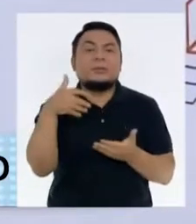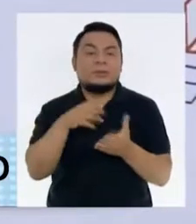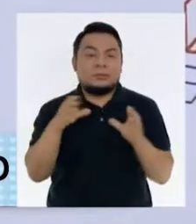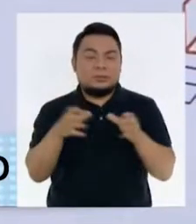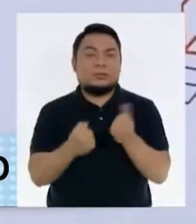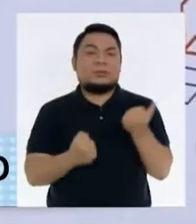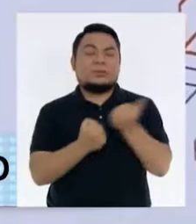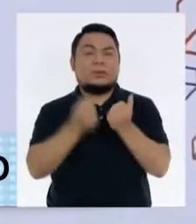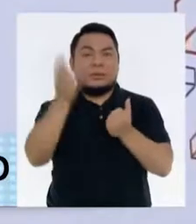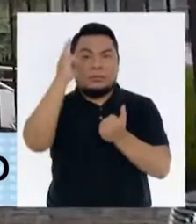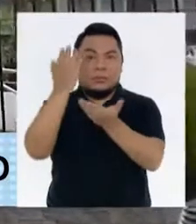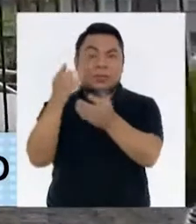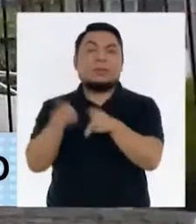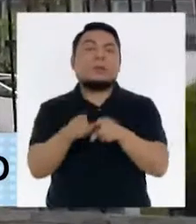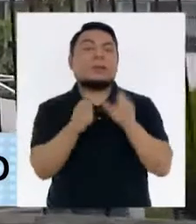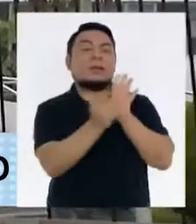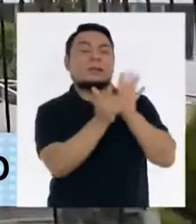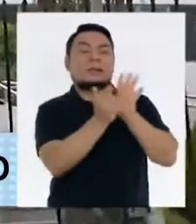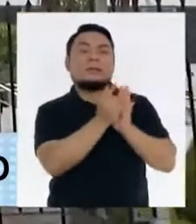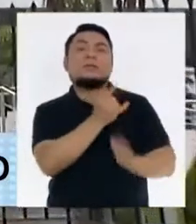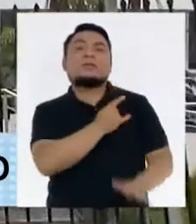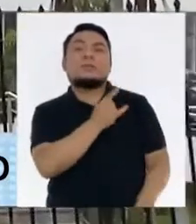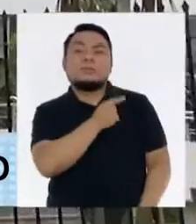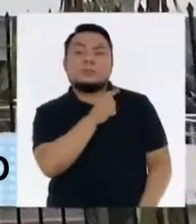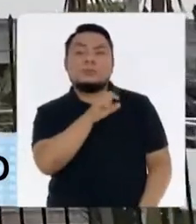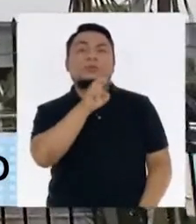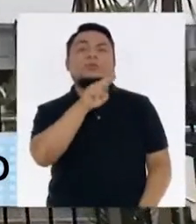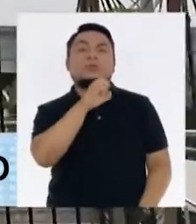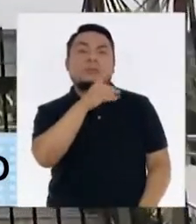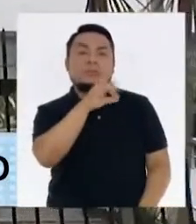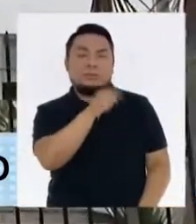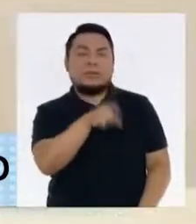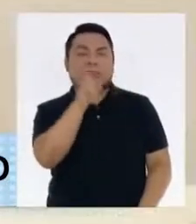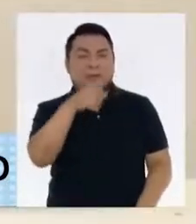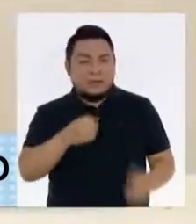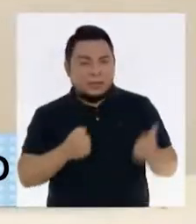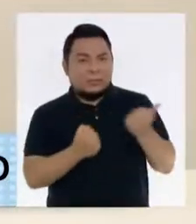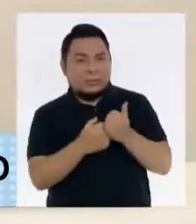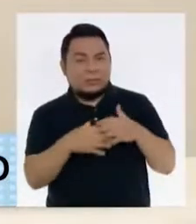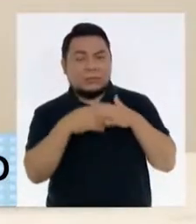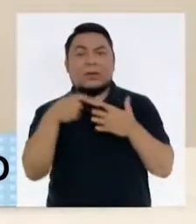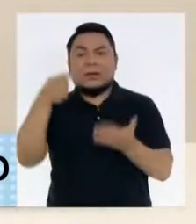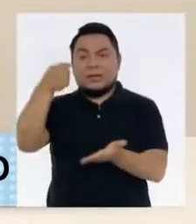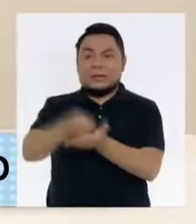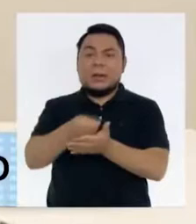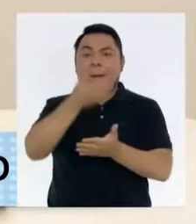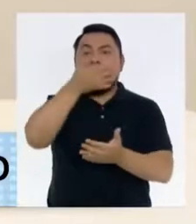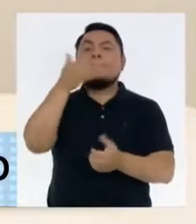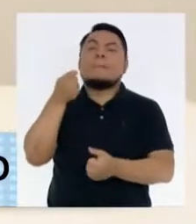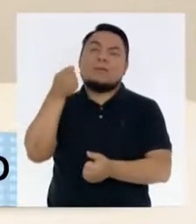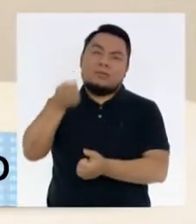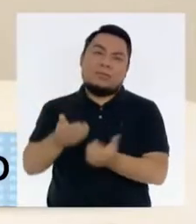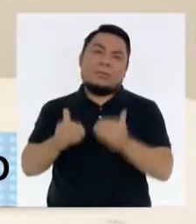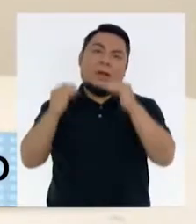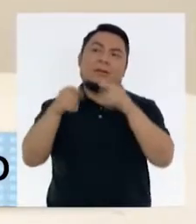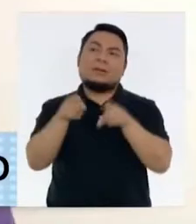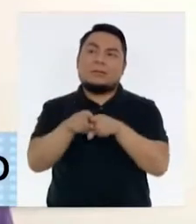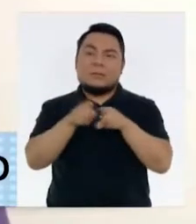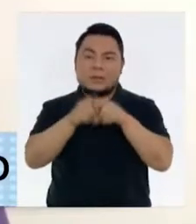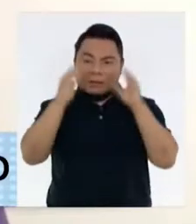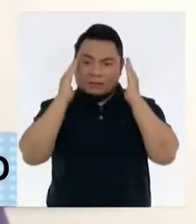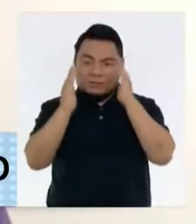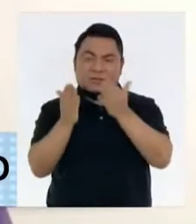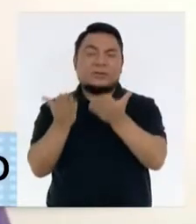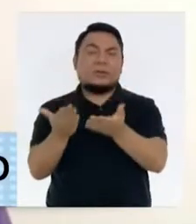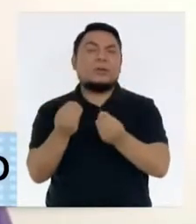pública magisterial y la ley universitaria deben ser respaldadas el financiamiento debe mejorar pero a la vez la equidad y el enfoque